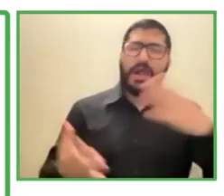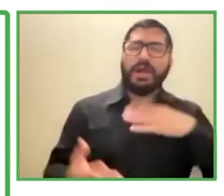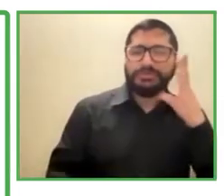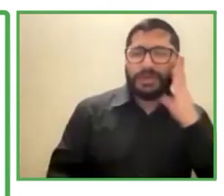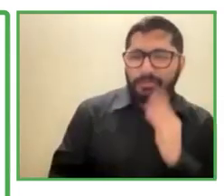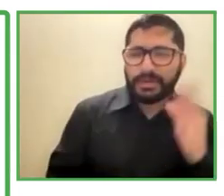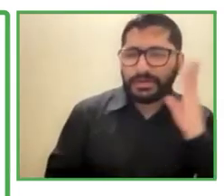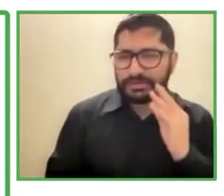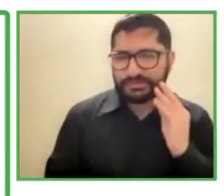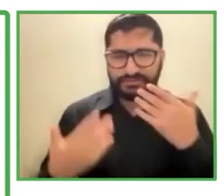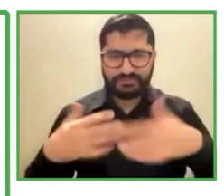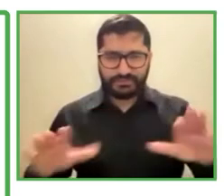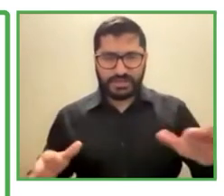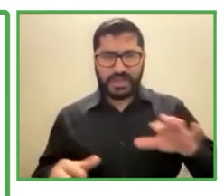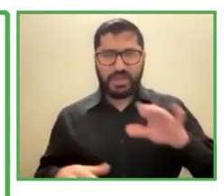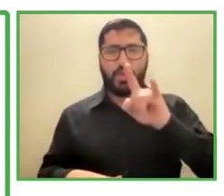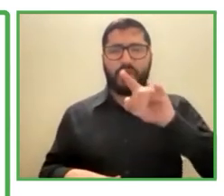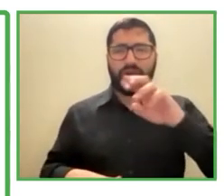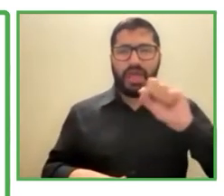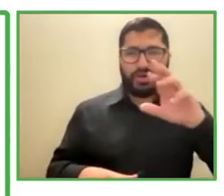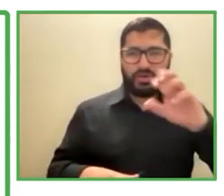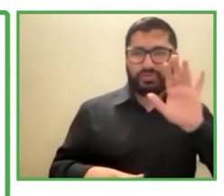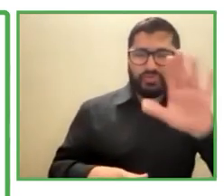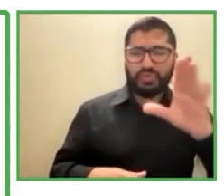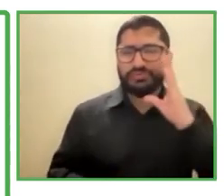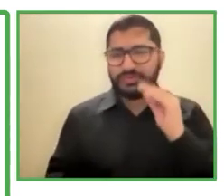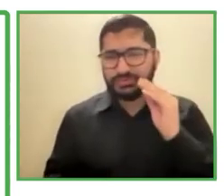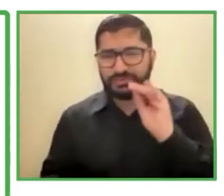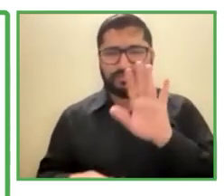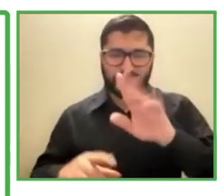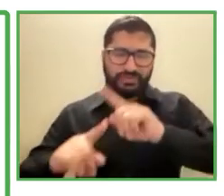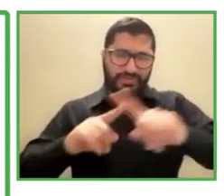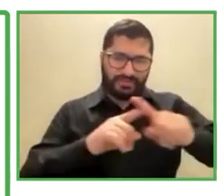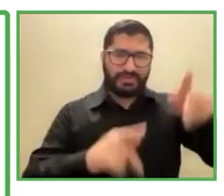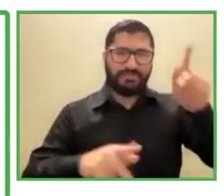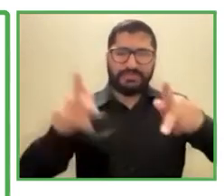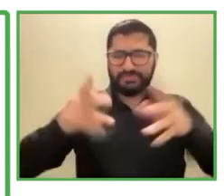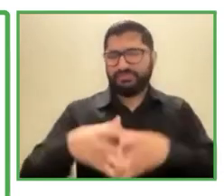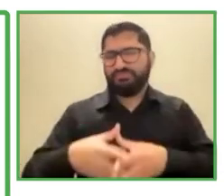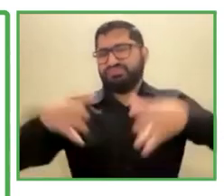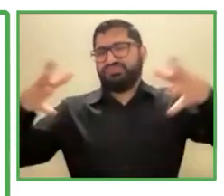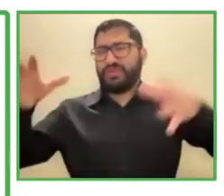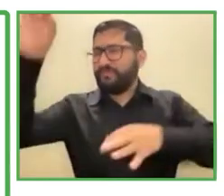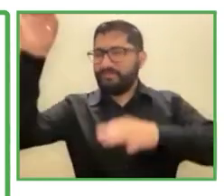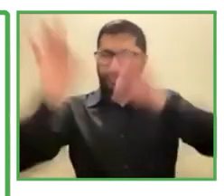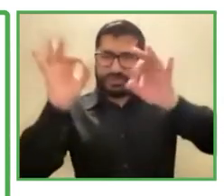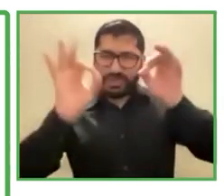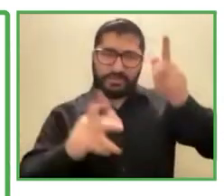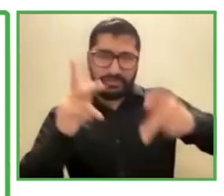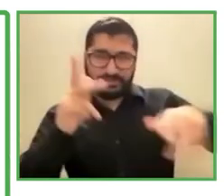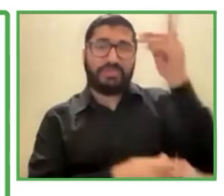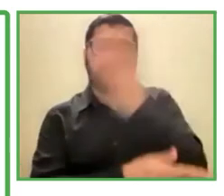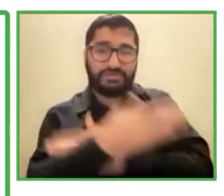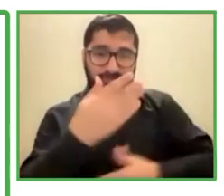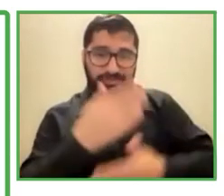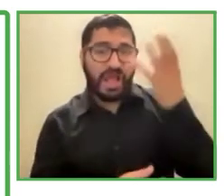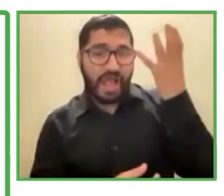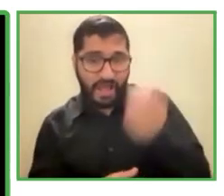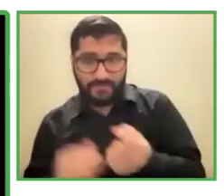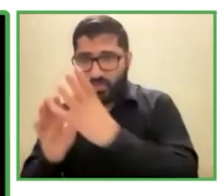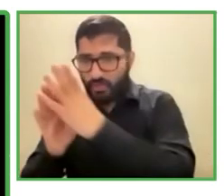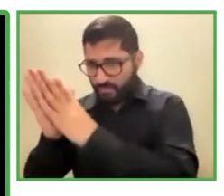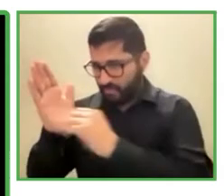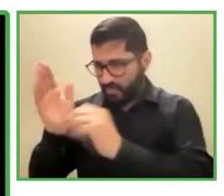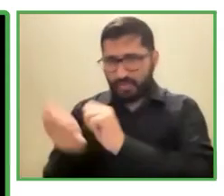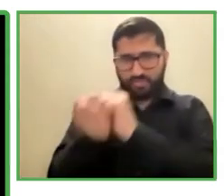hay un alto porcentaje de personas con discapacidad no todos hay un modelo de trabajo que es flexible para ayudar a las personas con